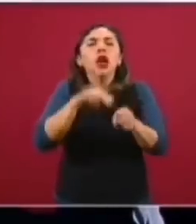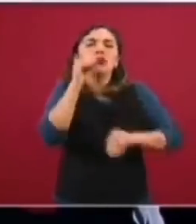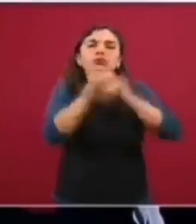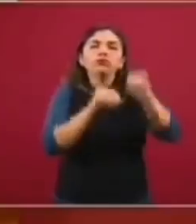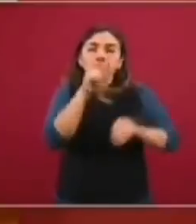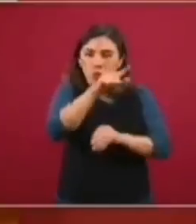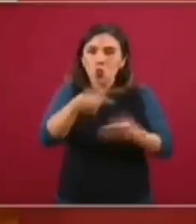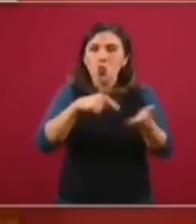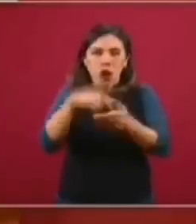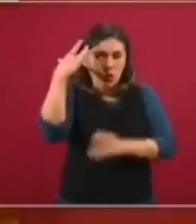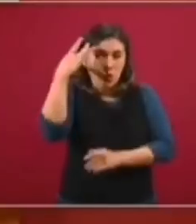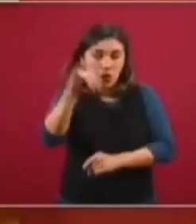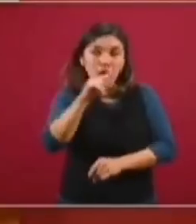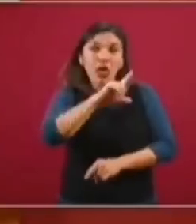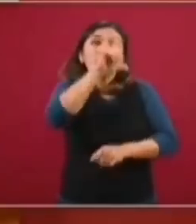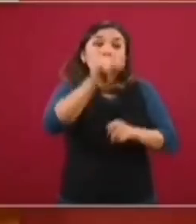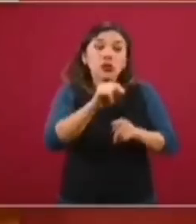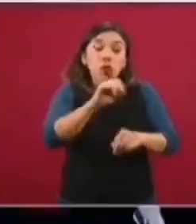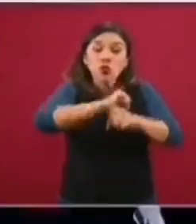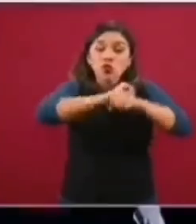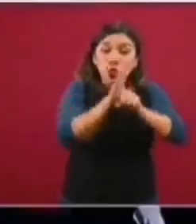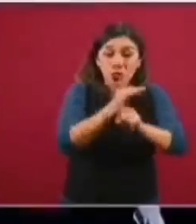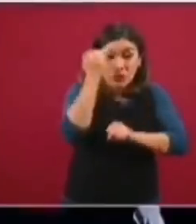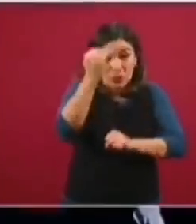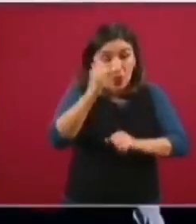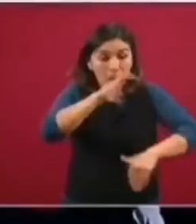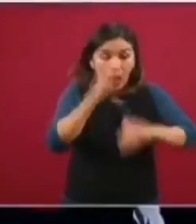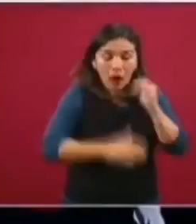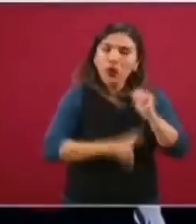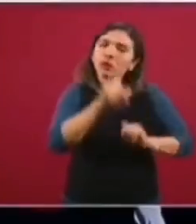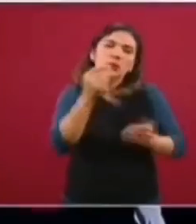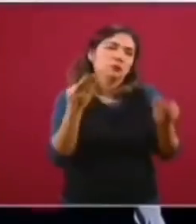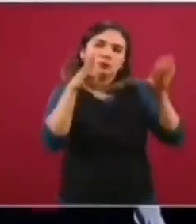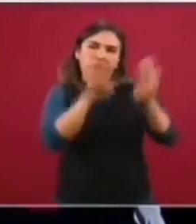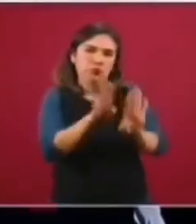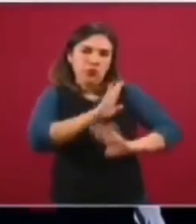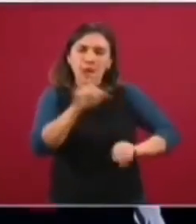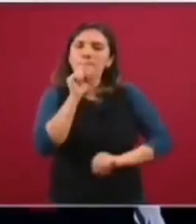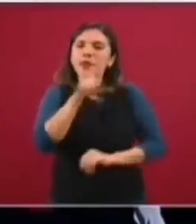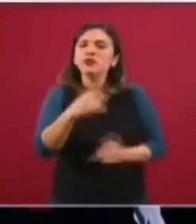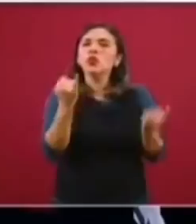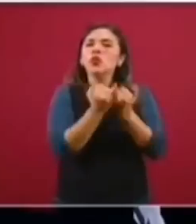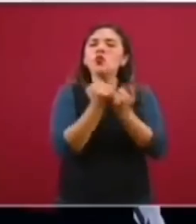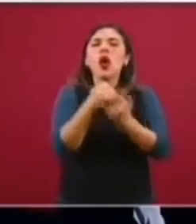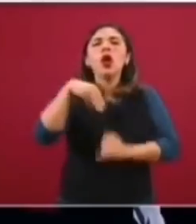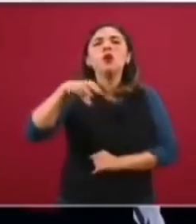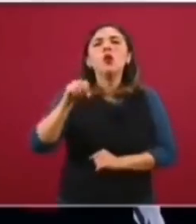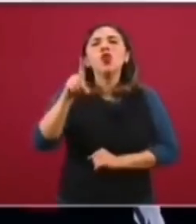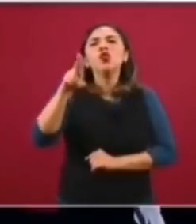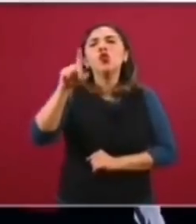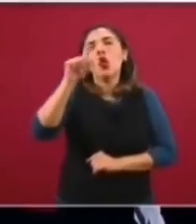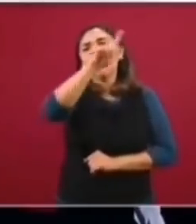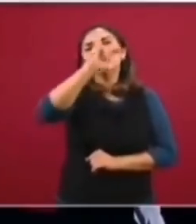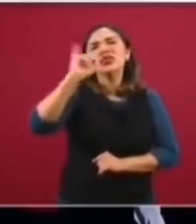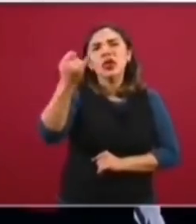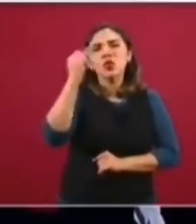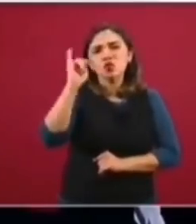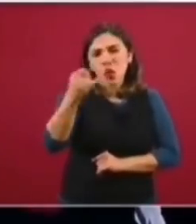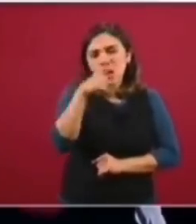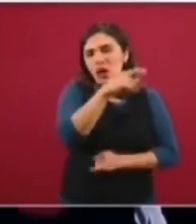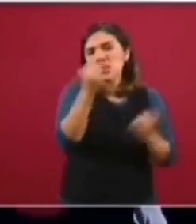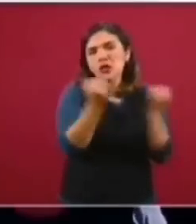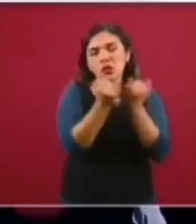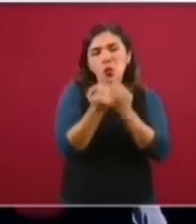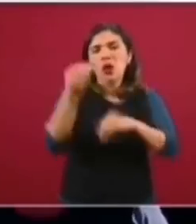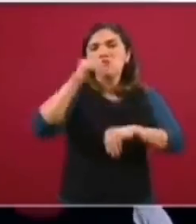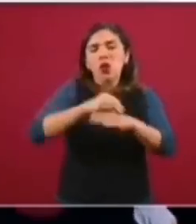Cuernavaca, que no se seguiría utilizando después del COVID. Lo mismo el módulo hospitalario de Tijuana, que fue un